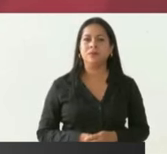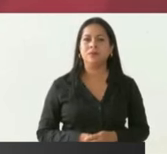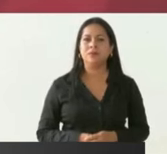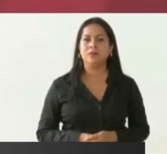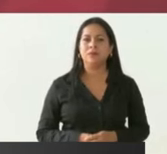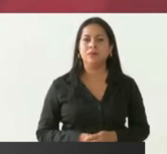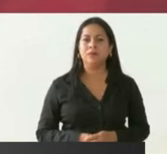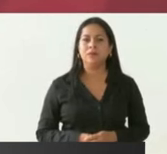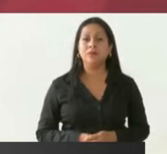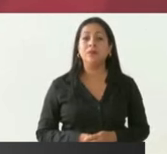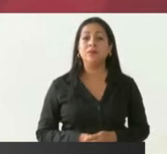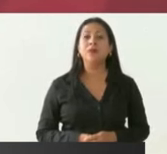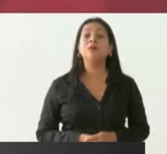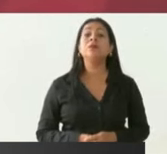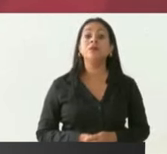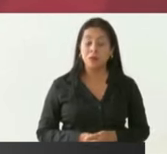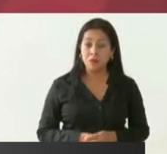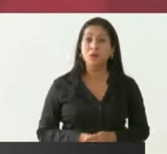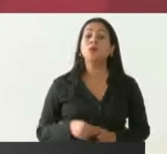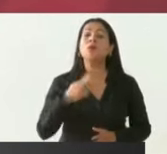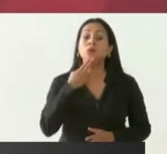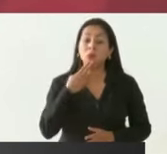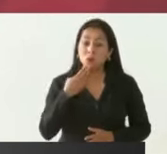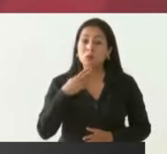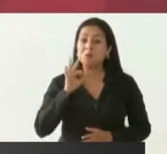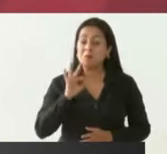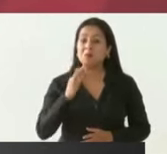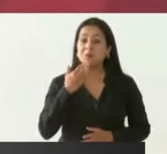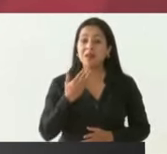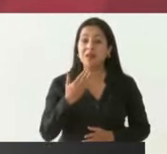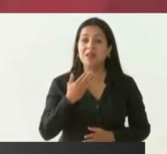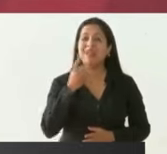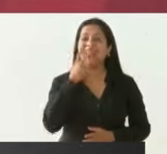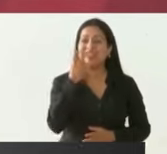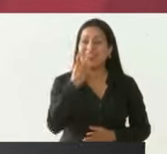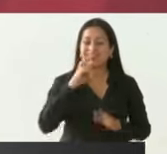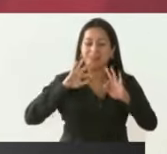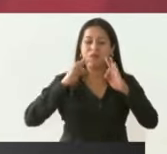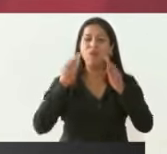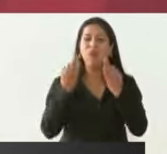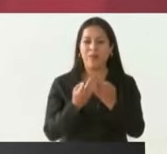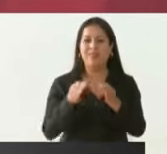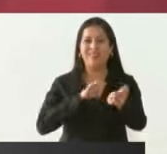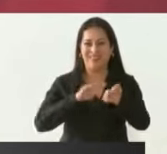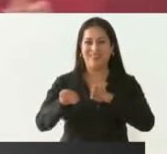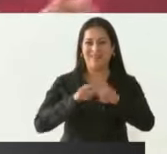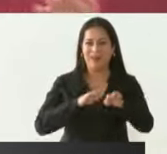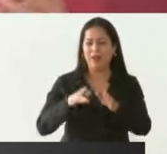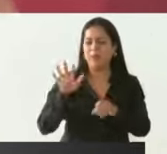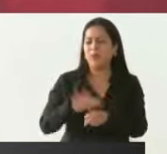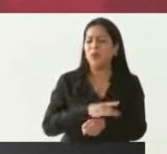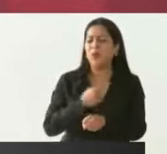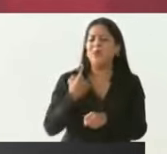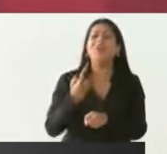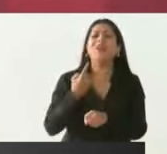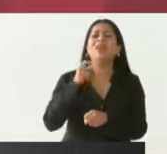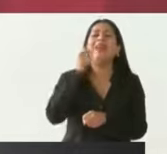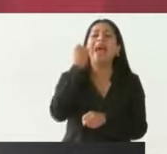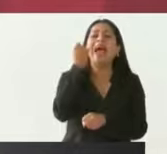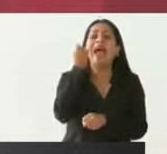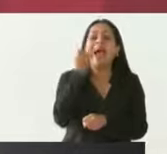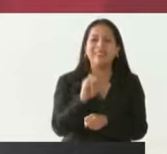Y nos ha funcionado esa fórmula porque así